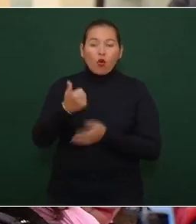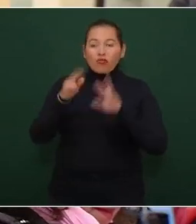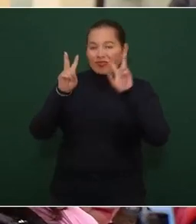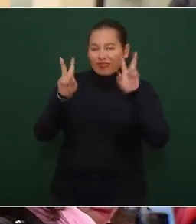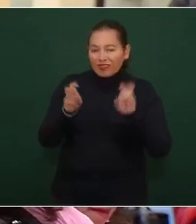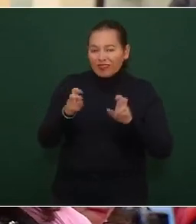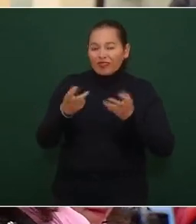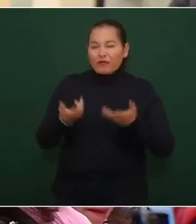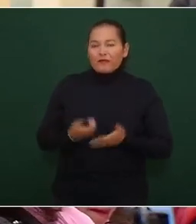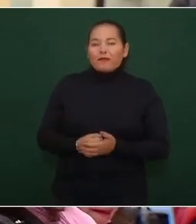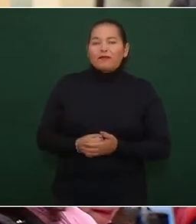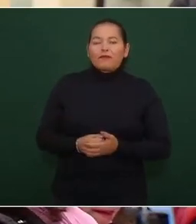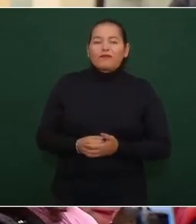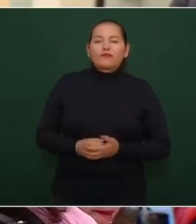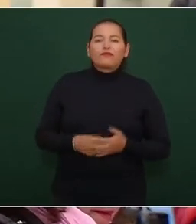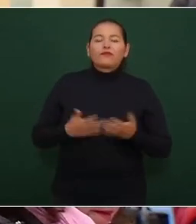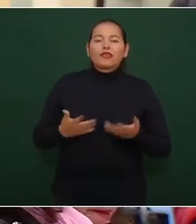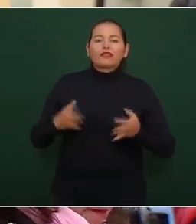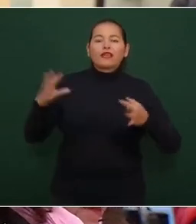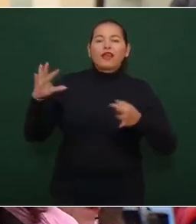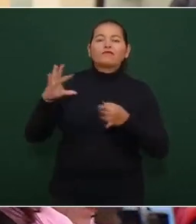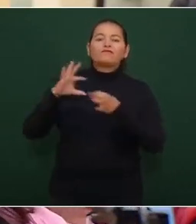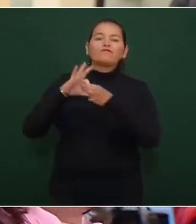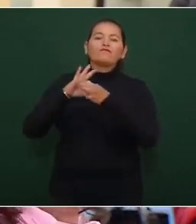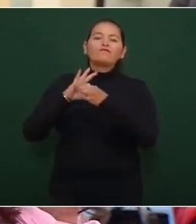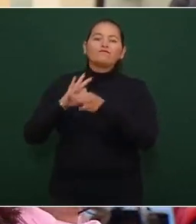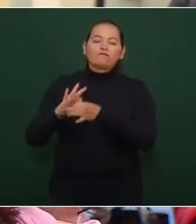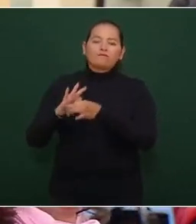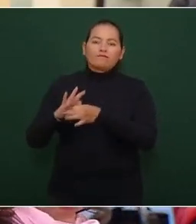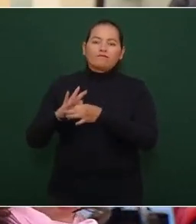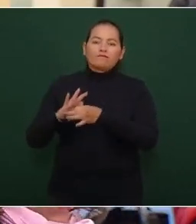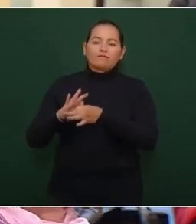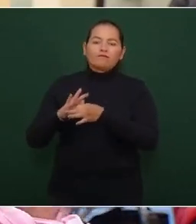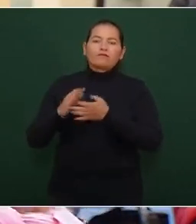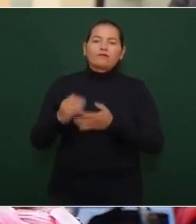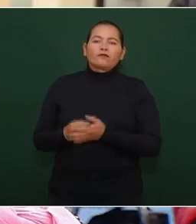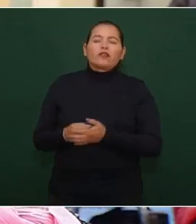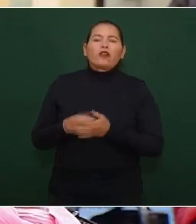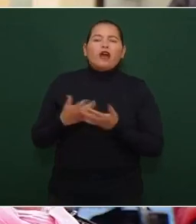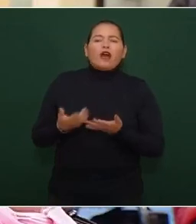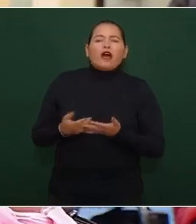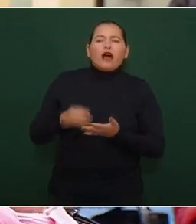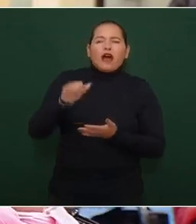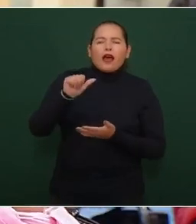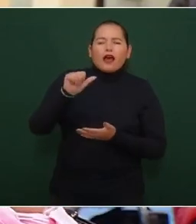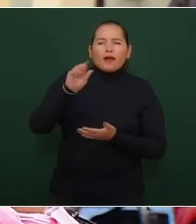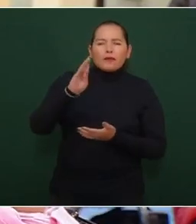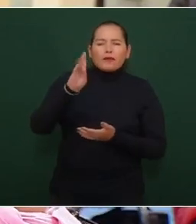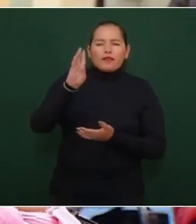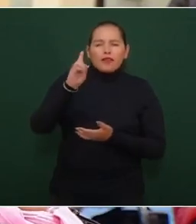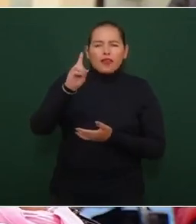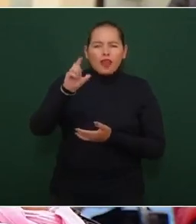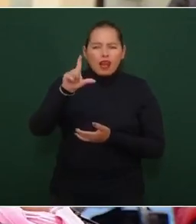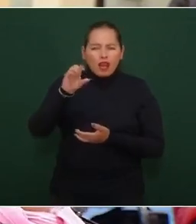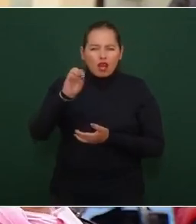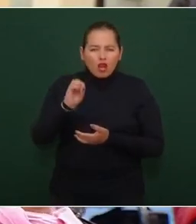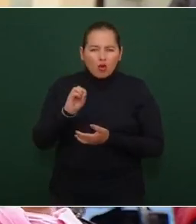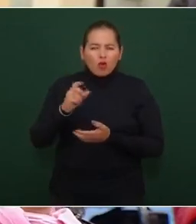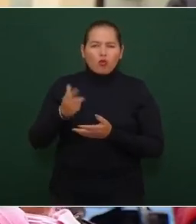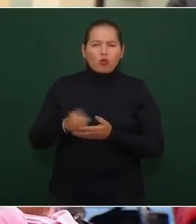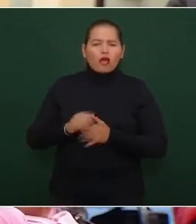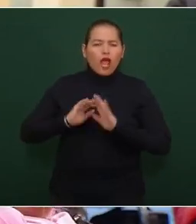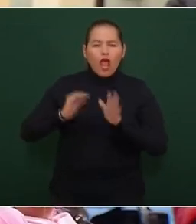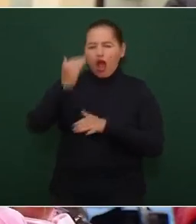es que lo vinculan a Ardelio Vargas Fosado quien es alguien con un conocidísimo